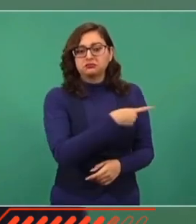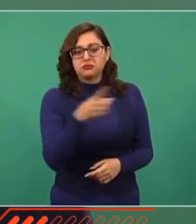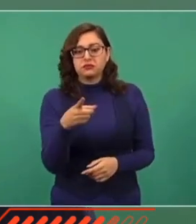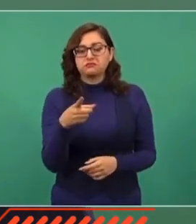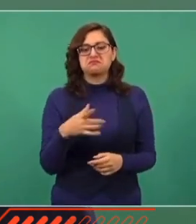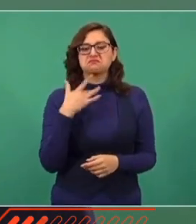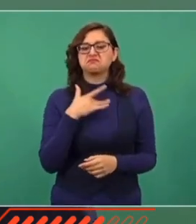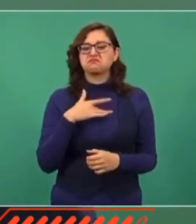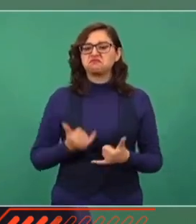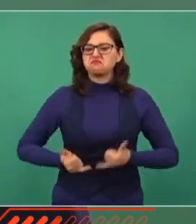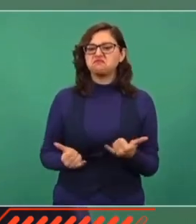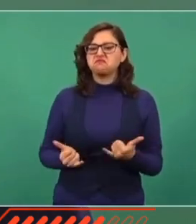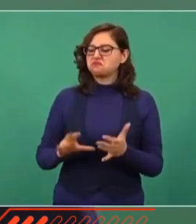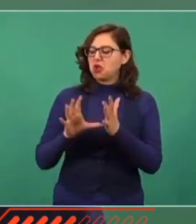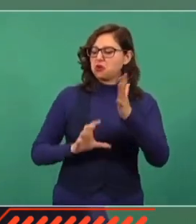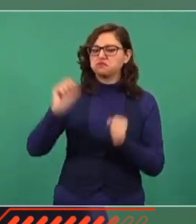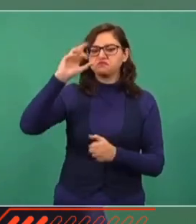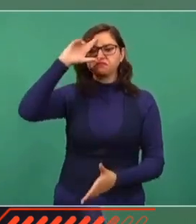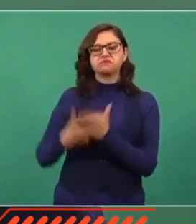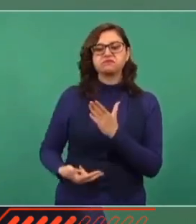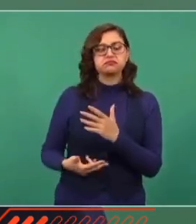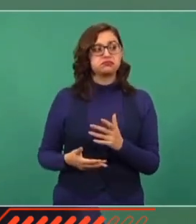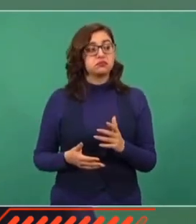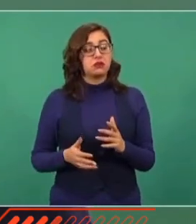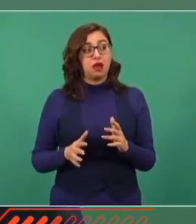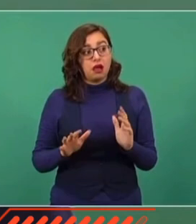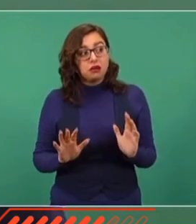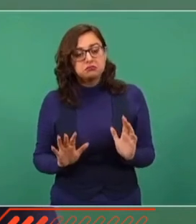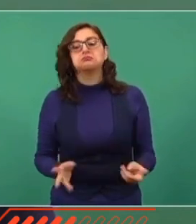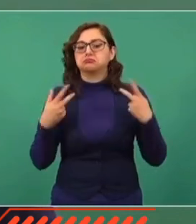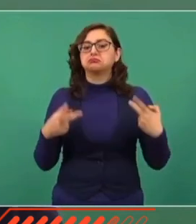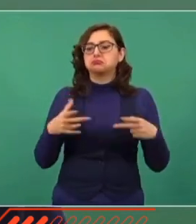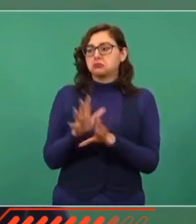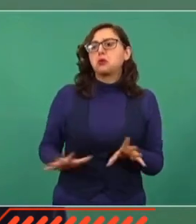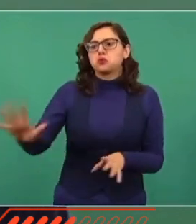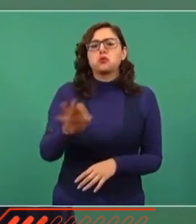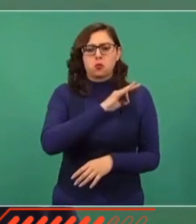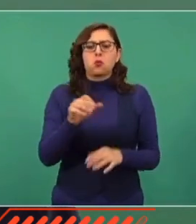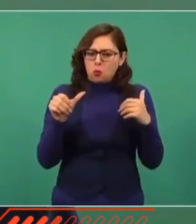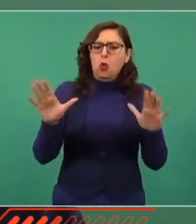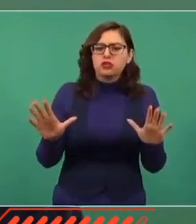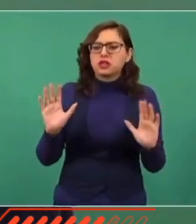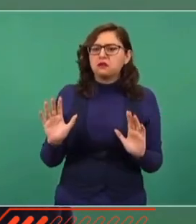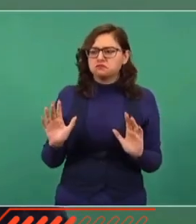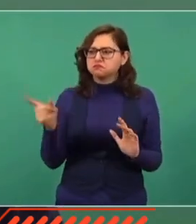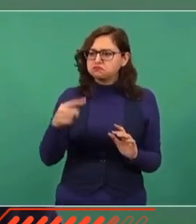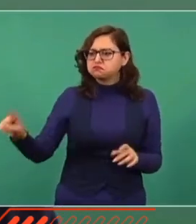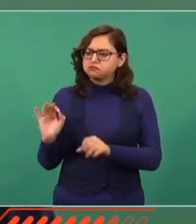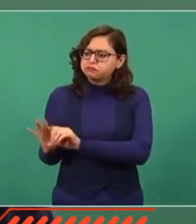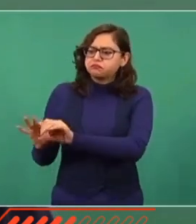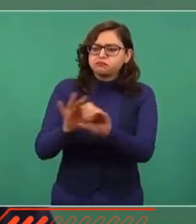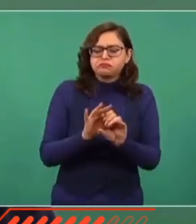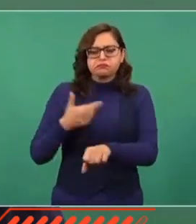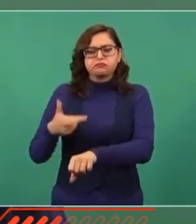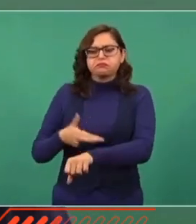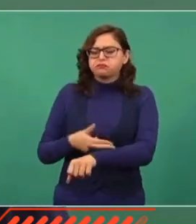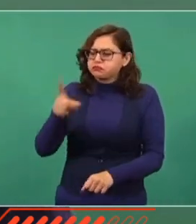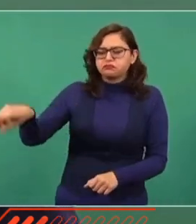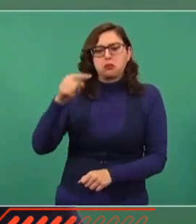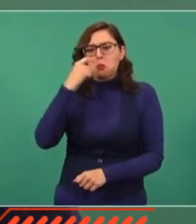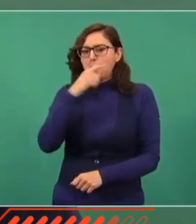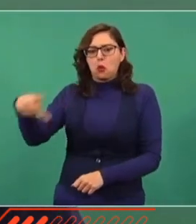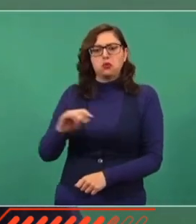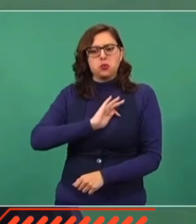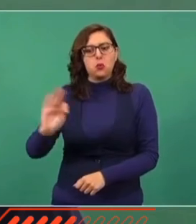si violan la Constitución, entonces el pueblo llevaría a cabo, podría llevar a cabo la